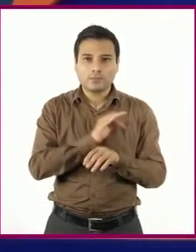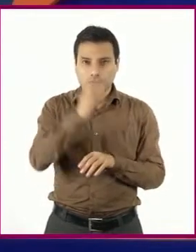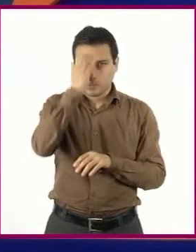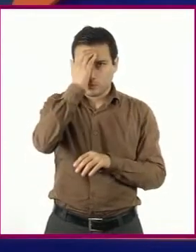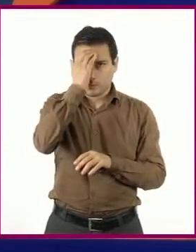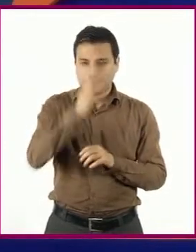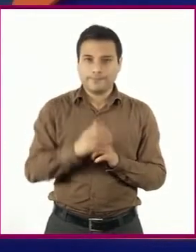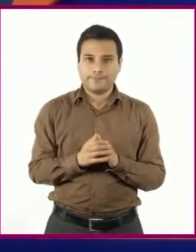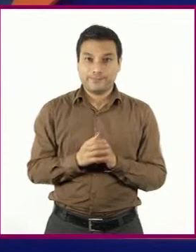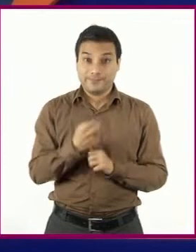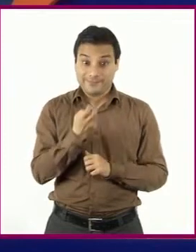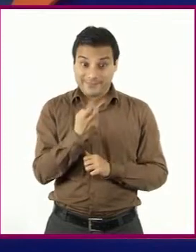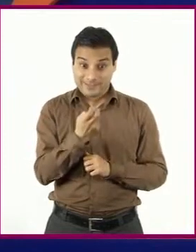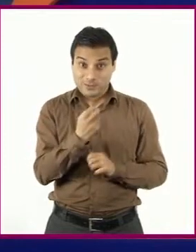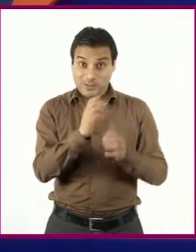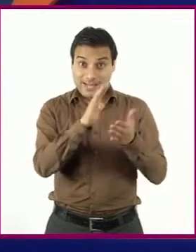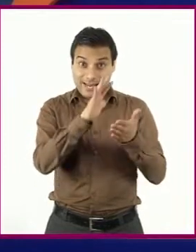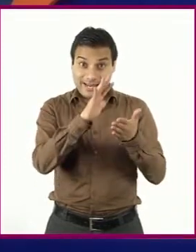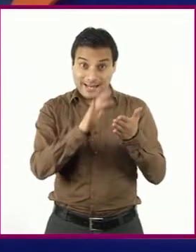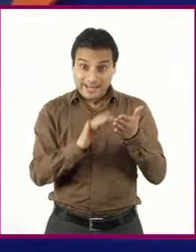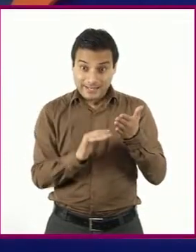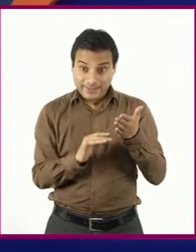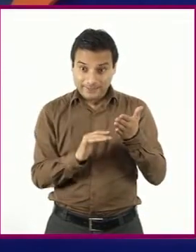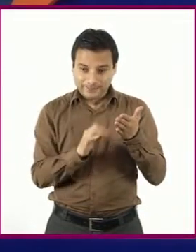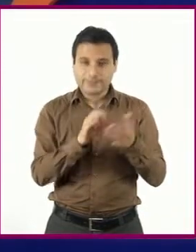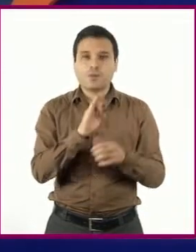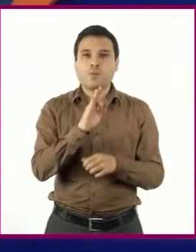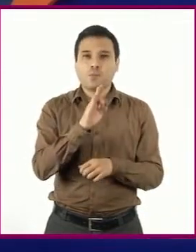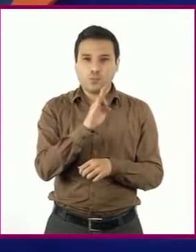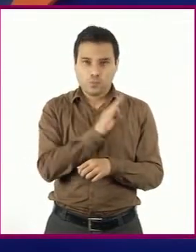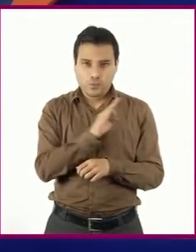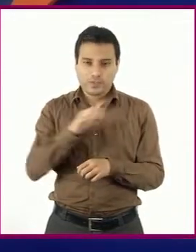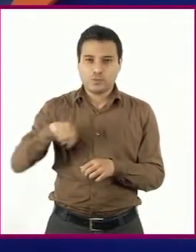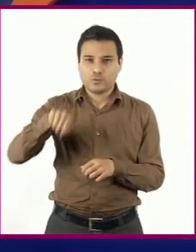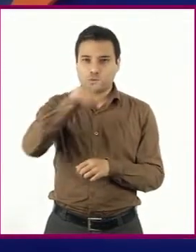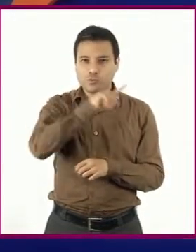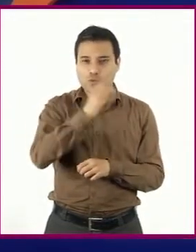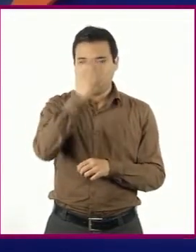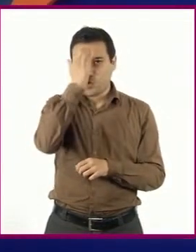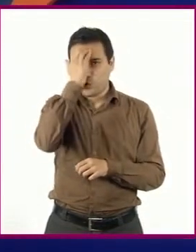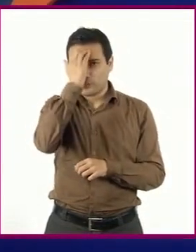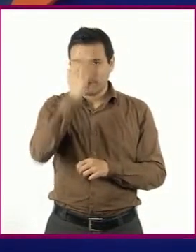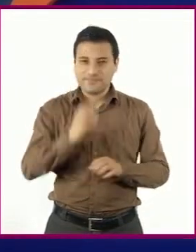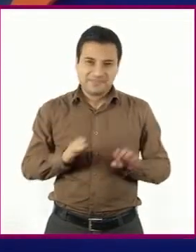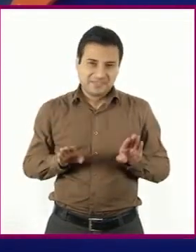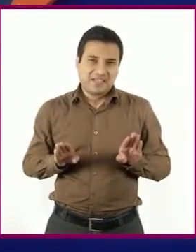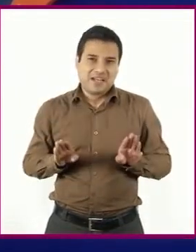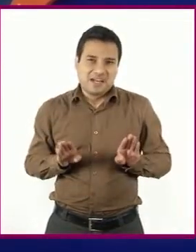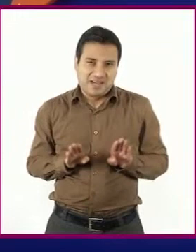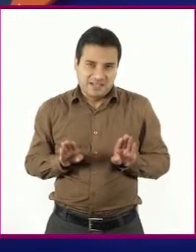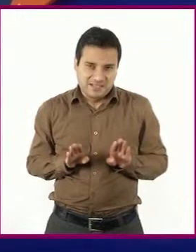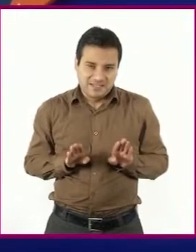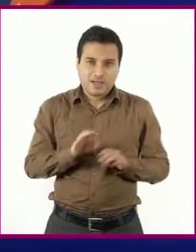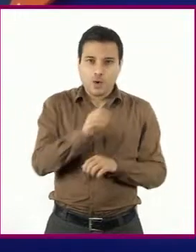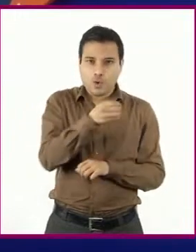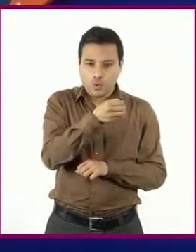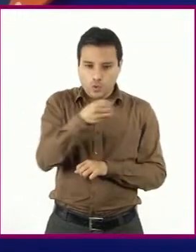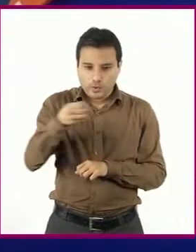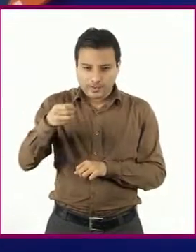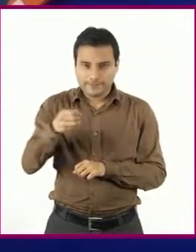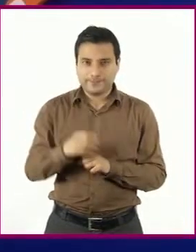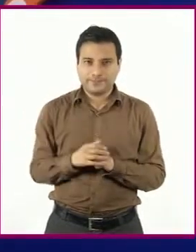leer este tipo de textos nos permite experimentar e identificar sus características estructurales, cómo